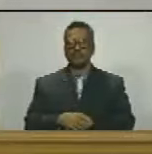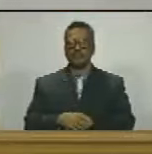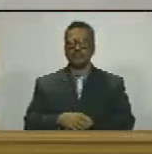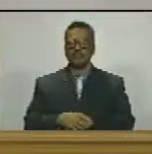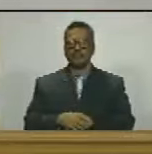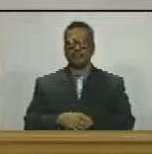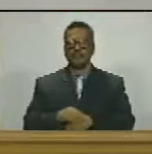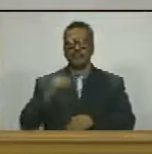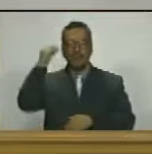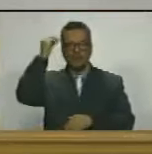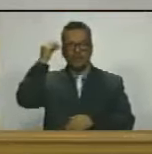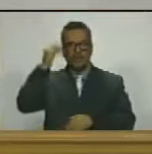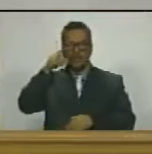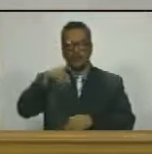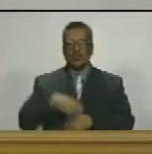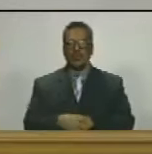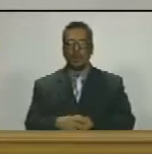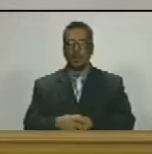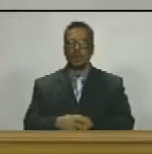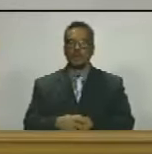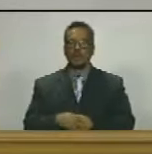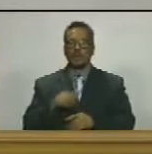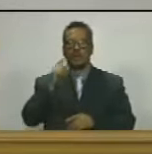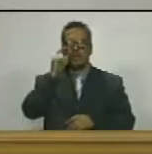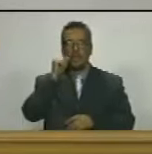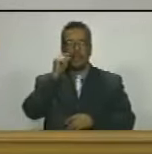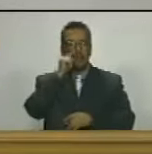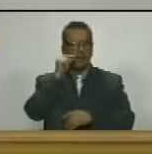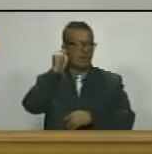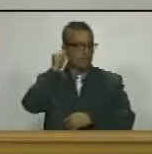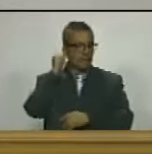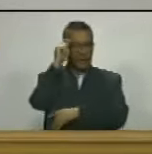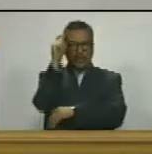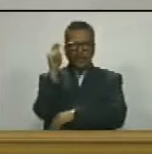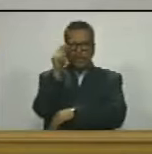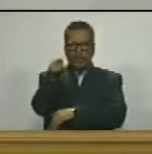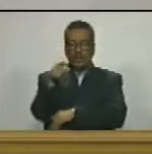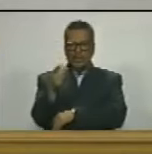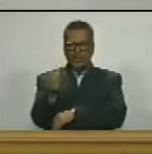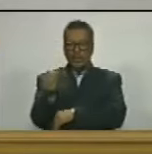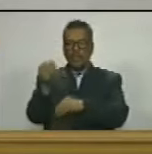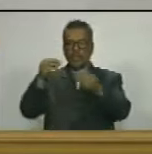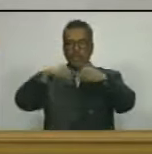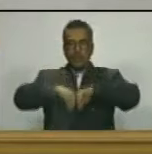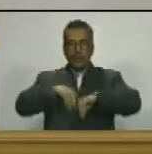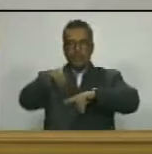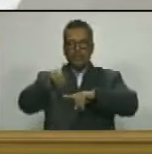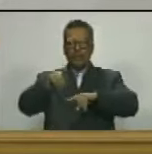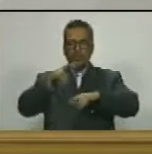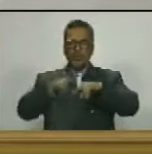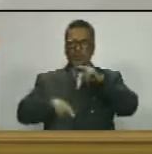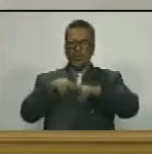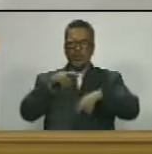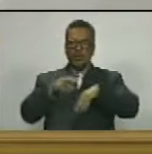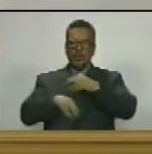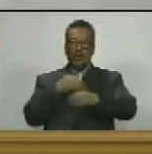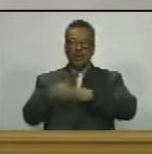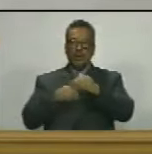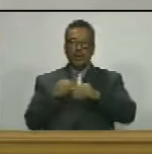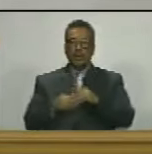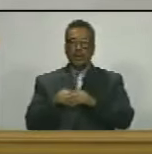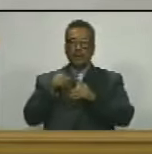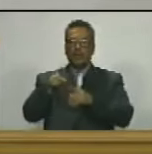en consideración las honorales diputadas y los honorales diputados que tengan favor de la conformación establecida